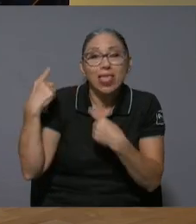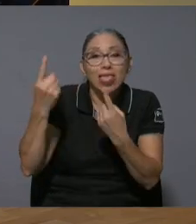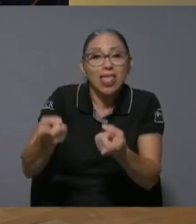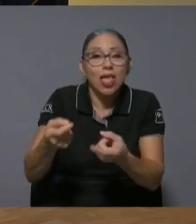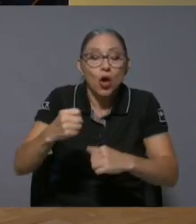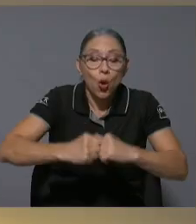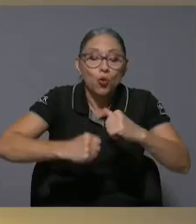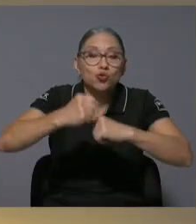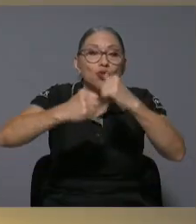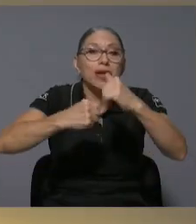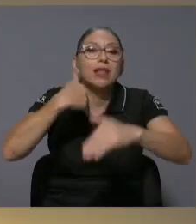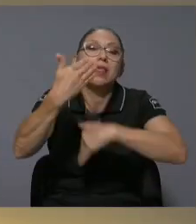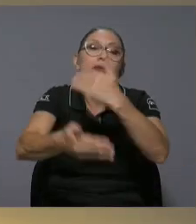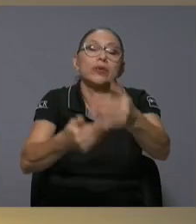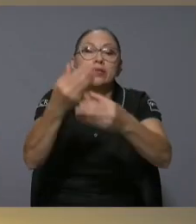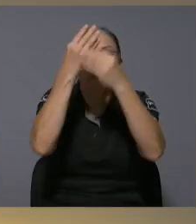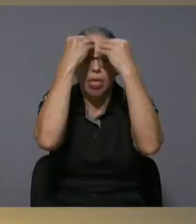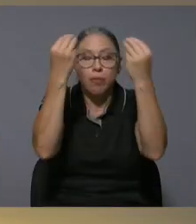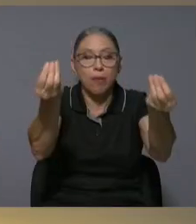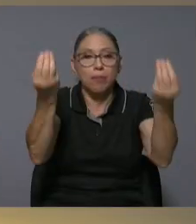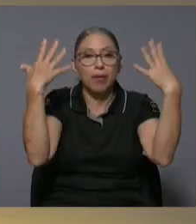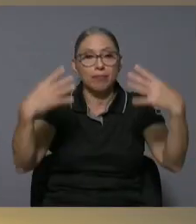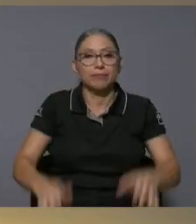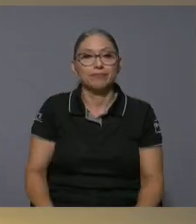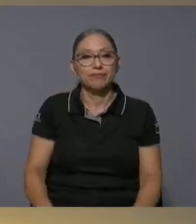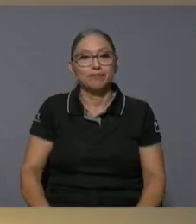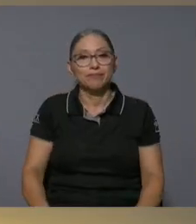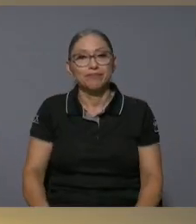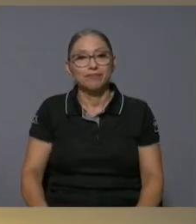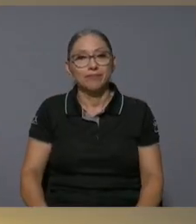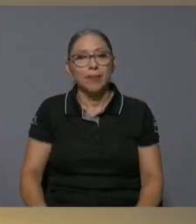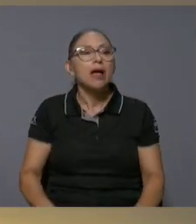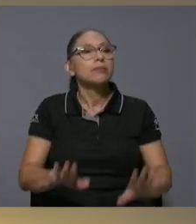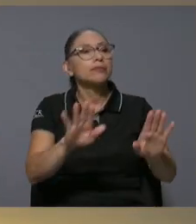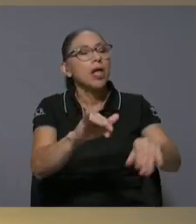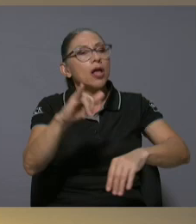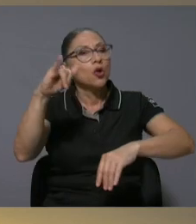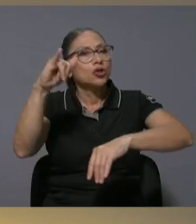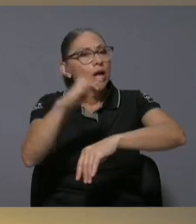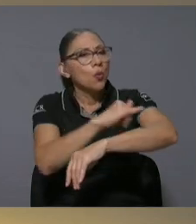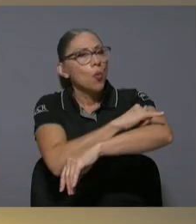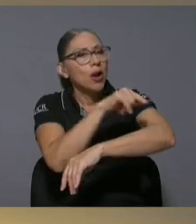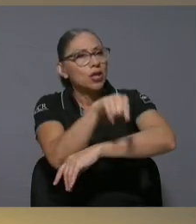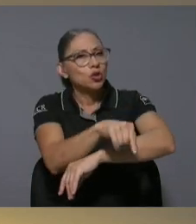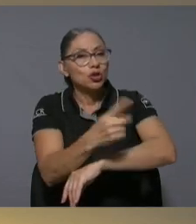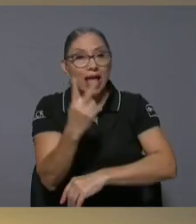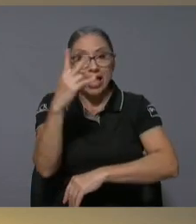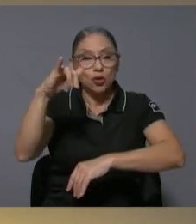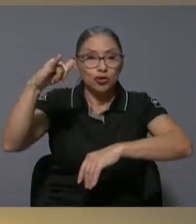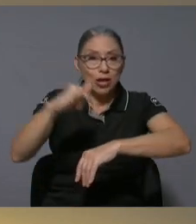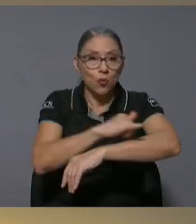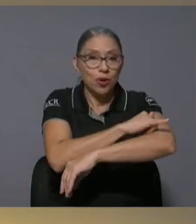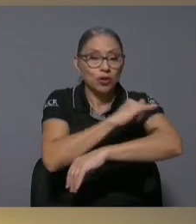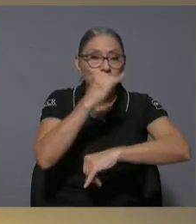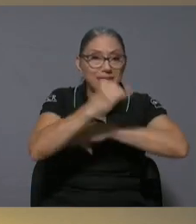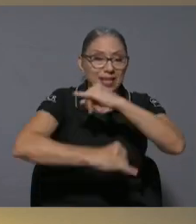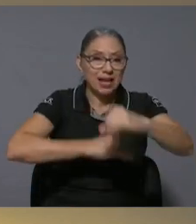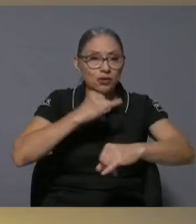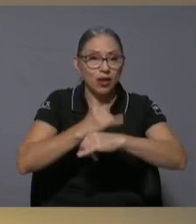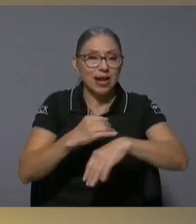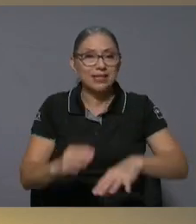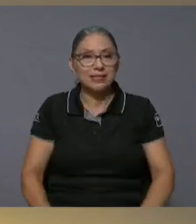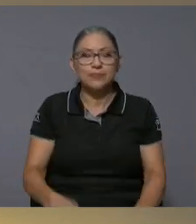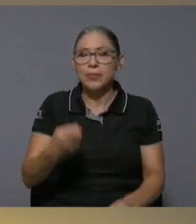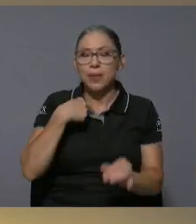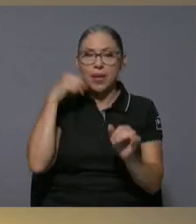aeropuertos y ya se nos está acabando hay dos internacionales me